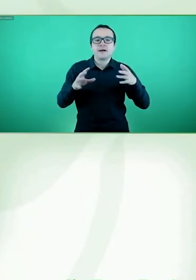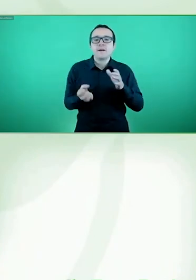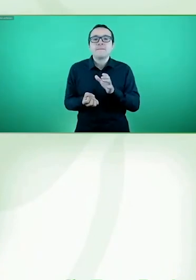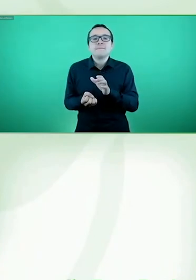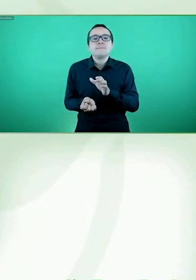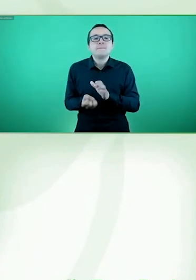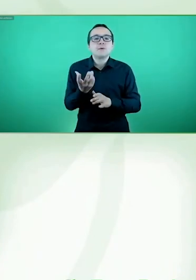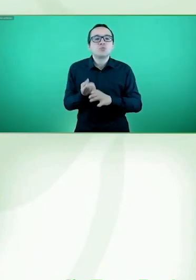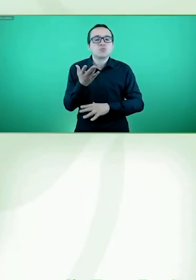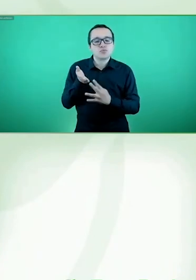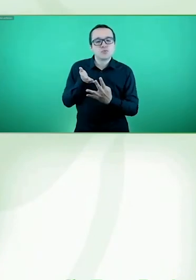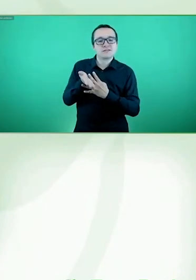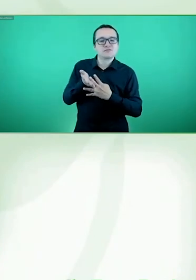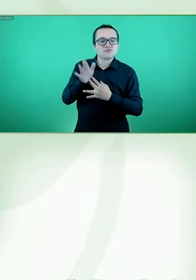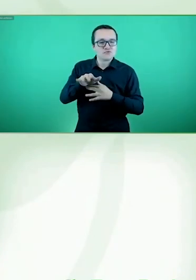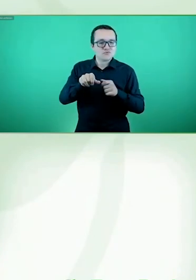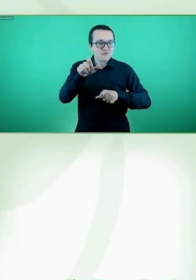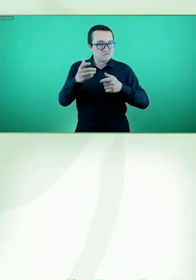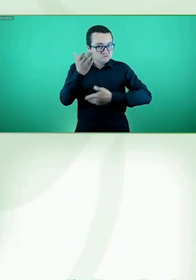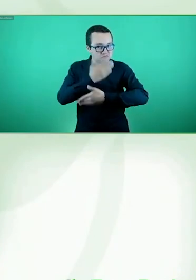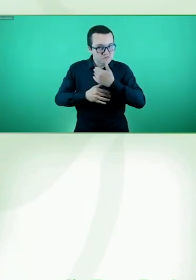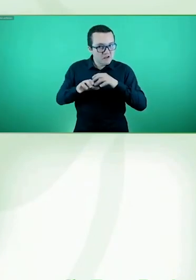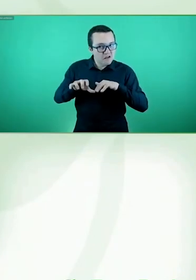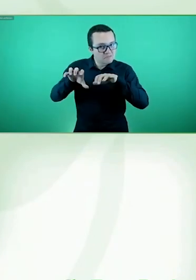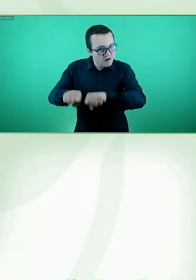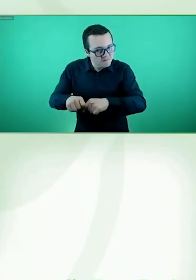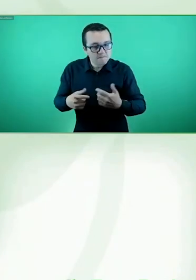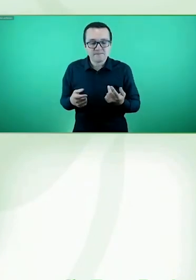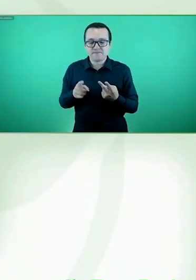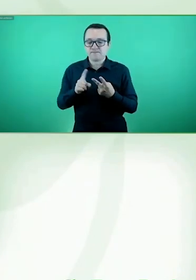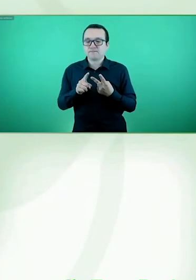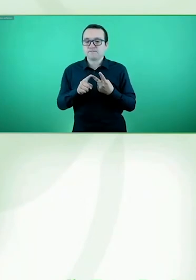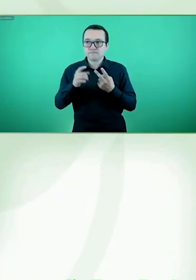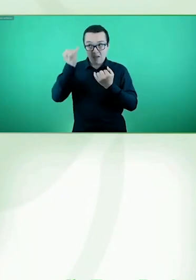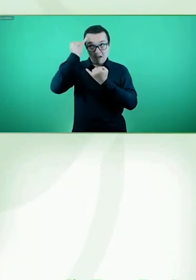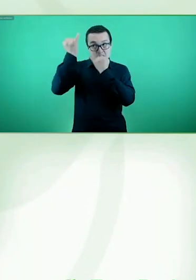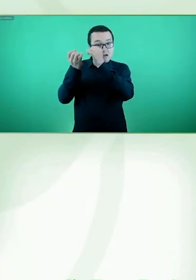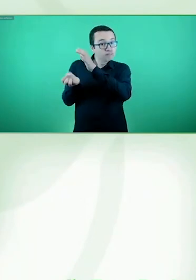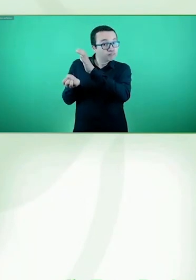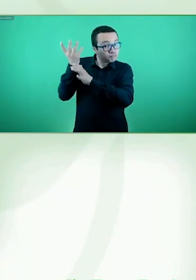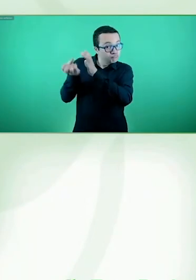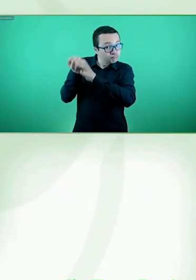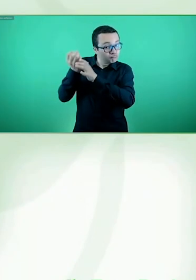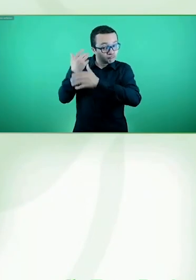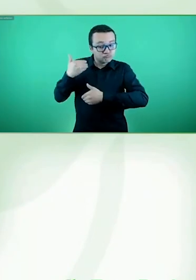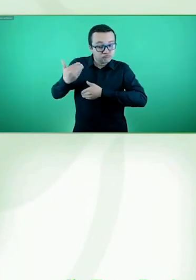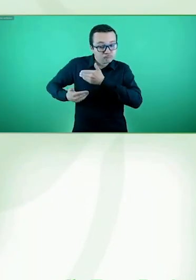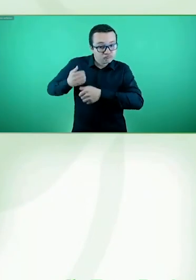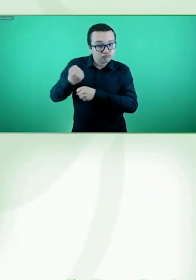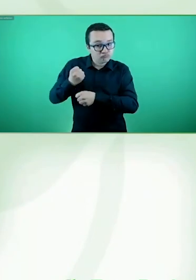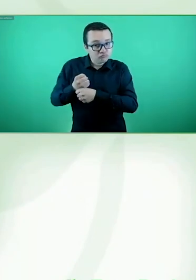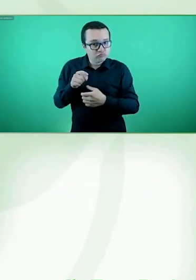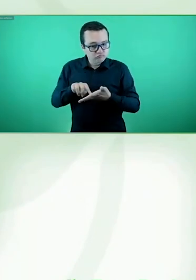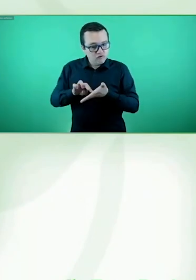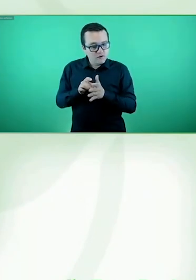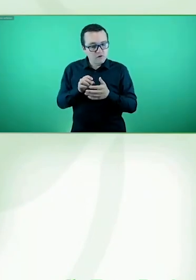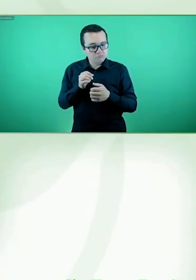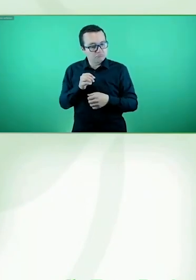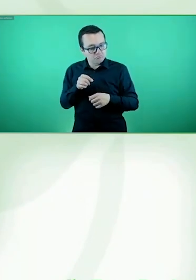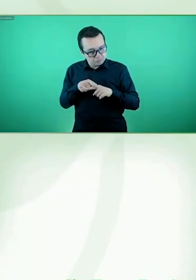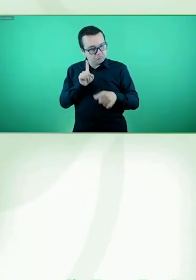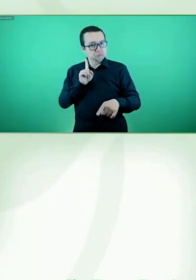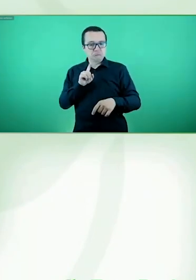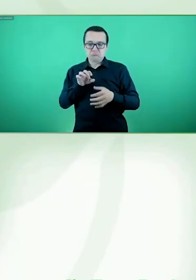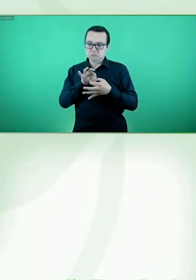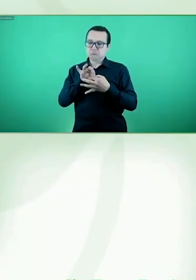con discapacidad. El emprendimiento como una opción también de desarrollo de autonomía. Mañana tendremos la oportunidad de